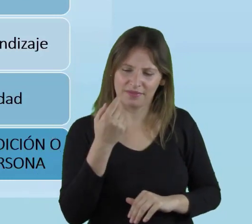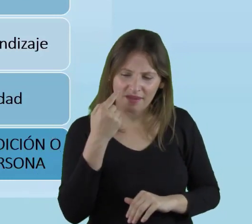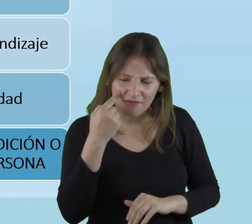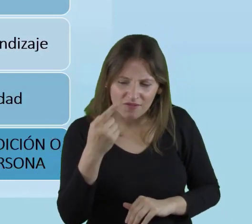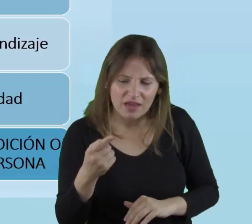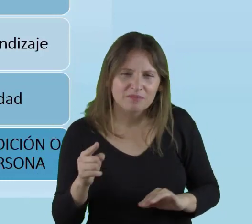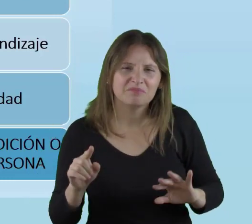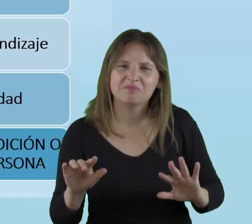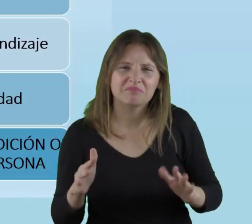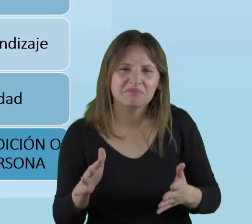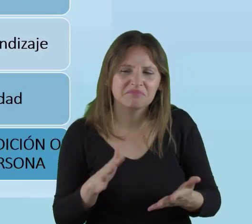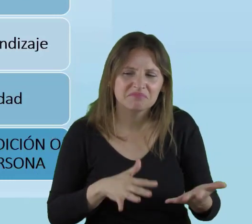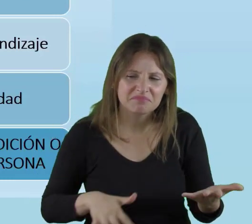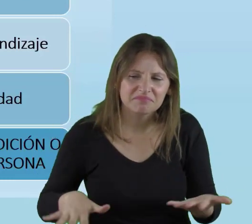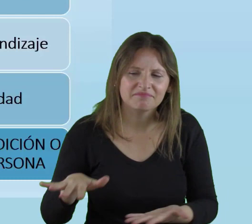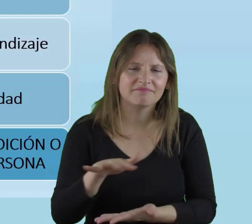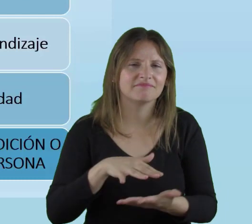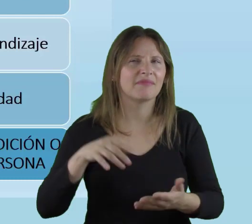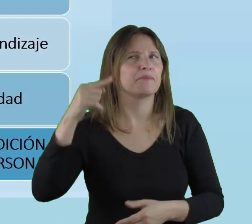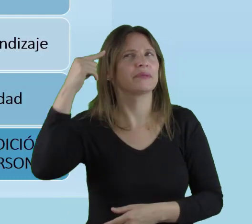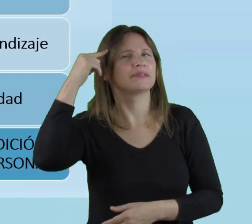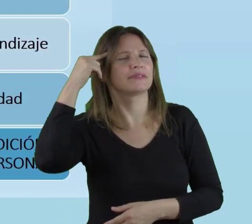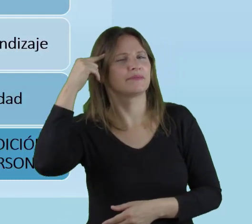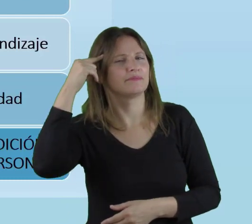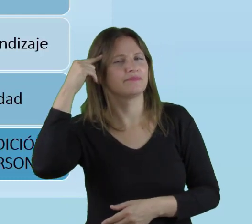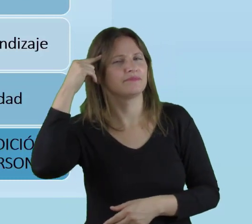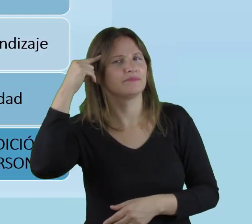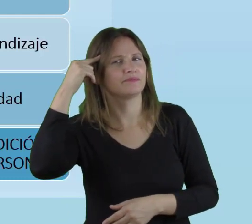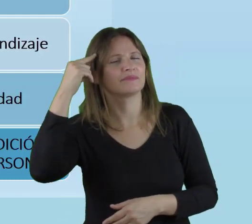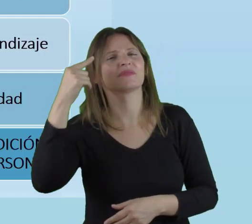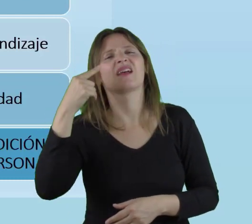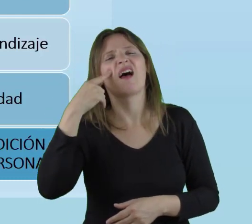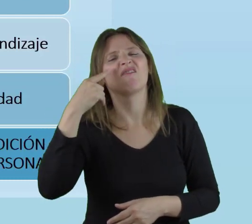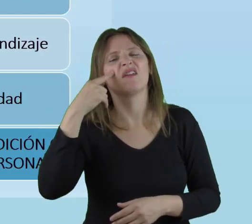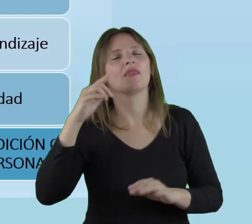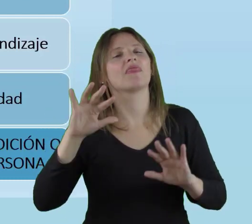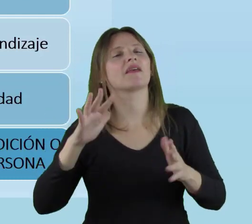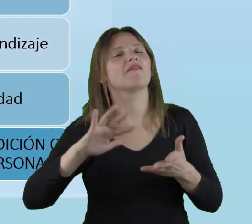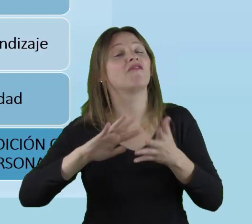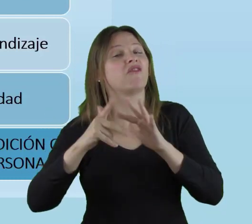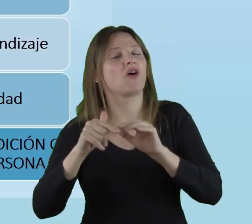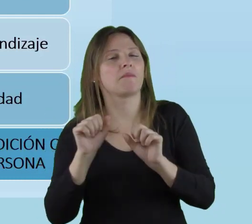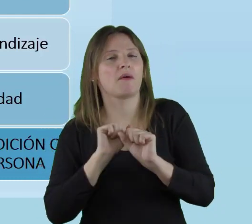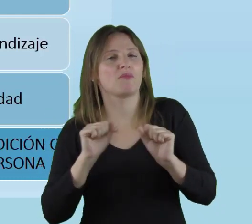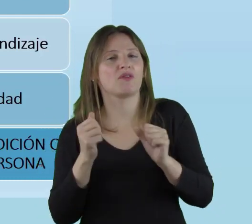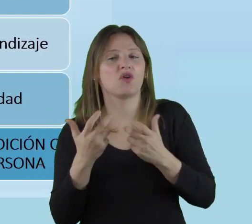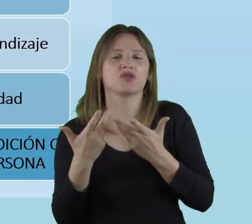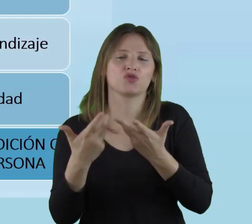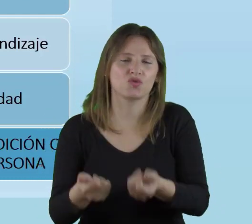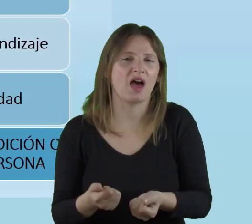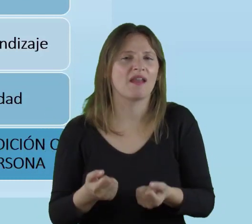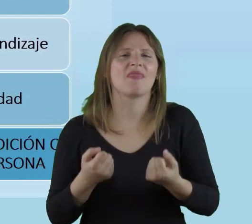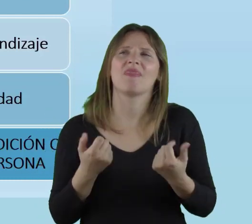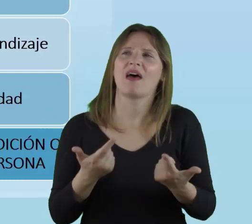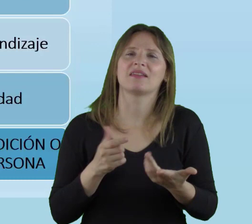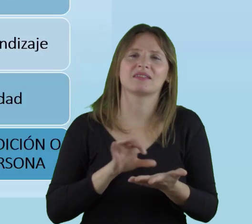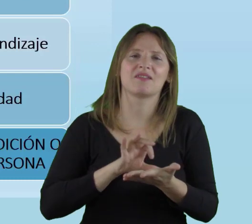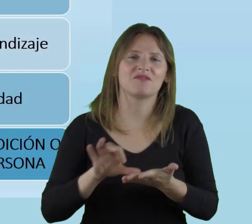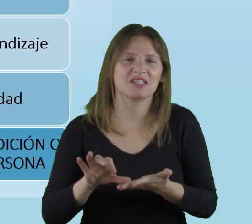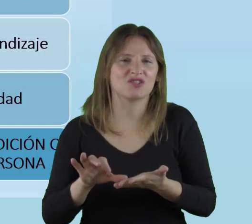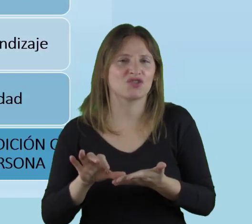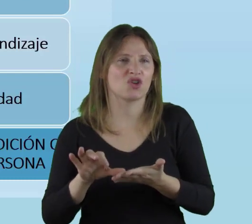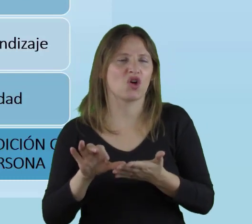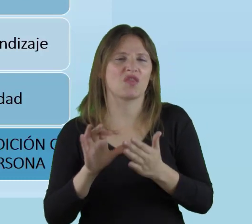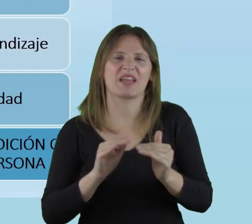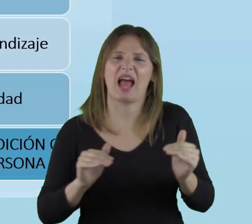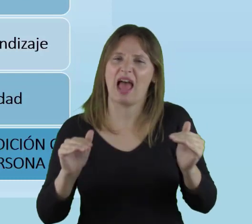¿Qué está pasando? Vamos a reflexionar. ¿De qué manera podemos ofrecer un servicio de calidad,